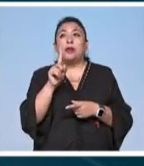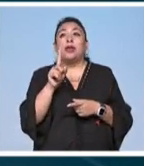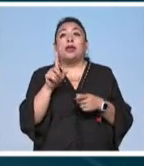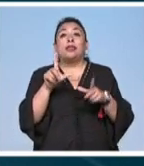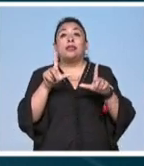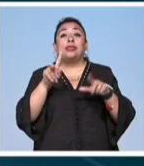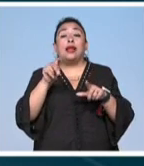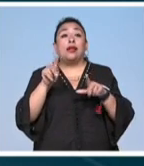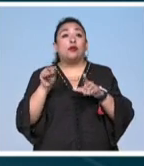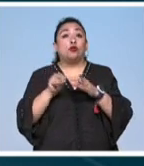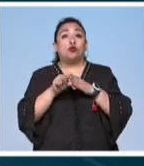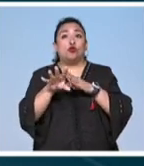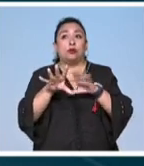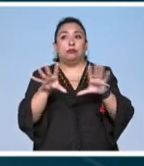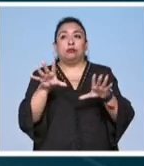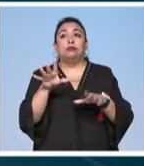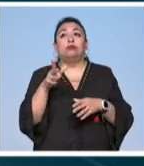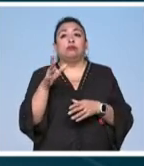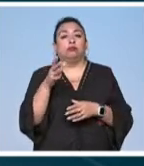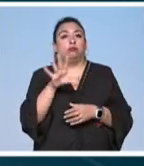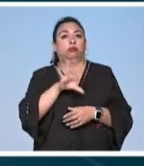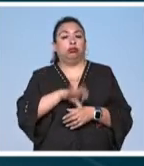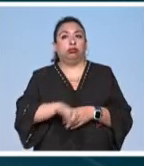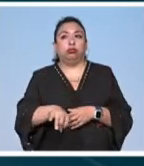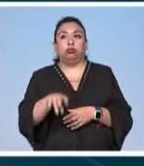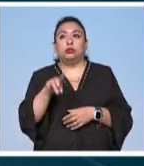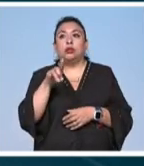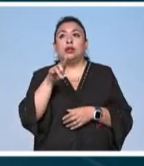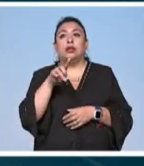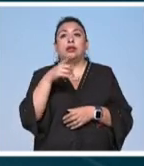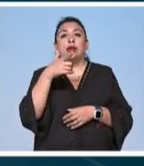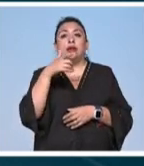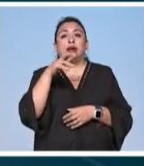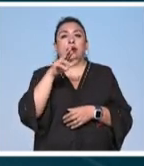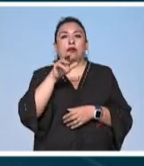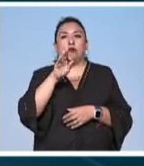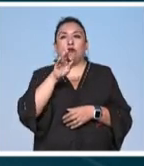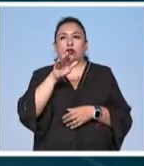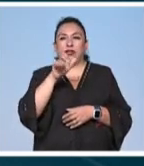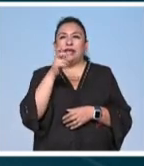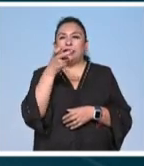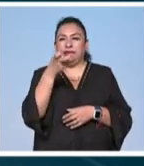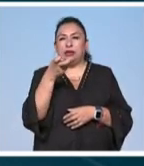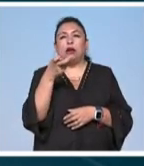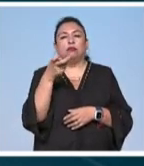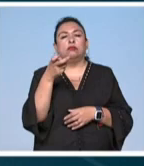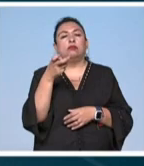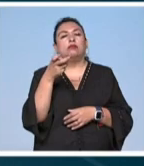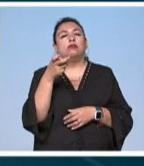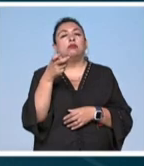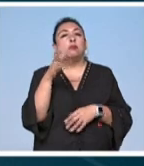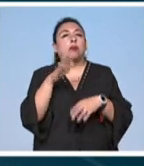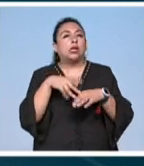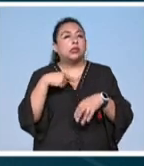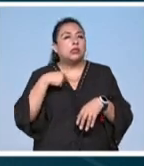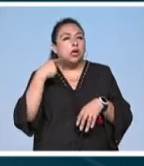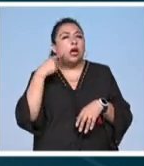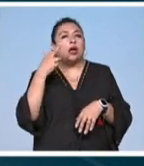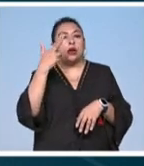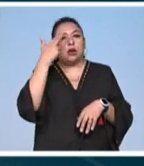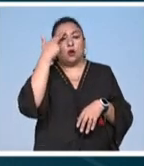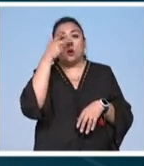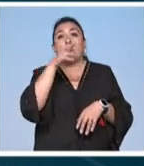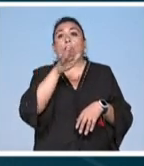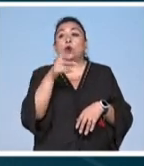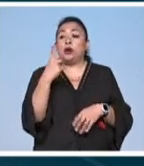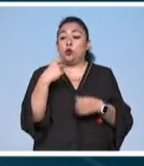transmisiones televisivas en las cuales causaba furor y Great Balls of Fire justamente es una de las piezas por las cuales más se le recuerda